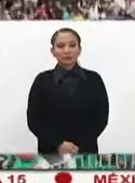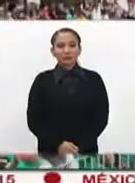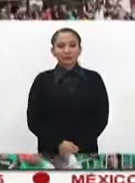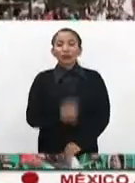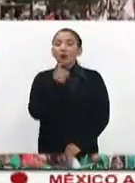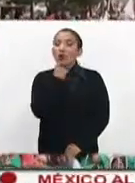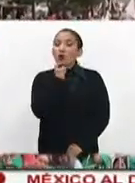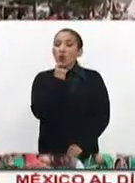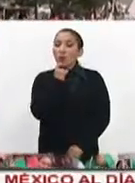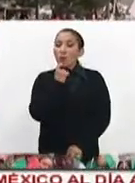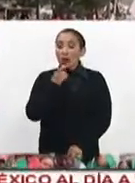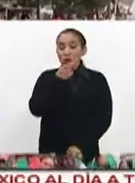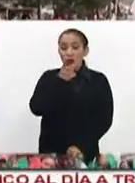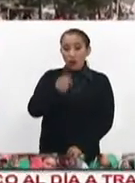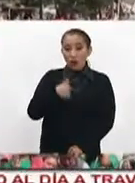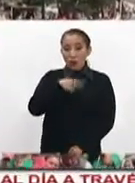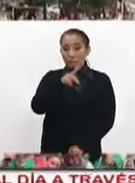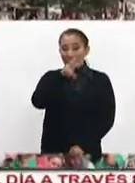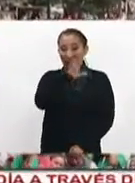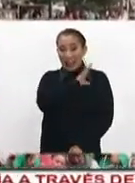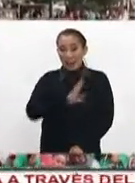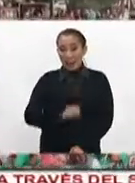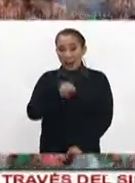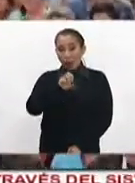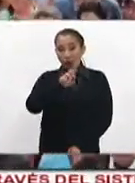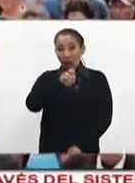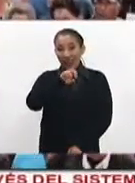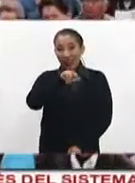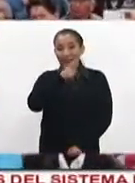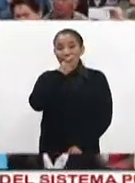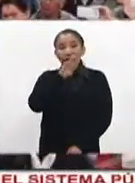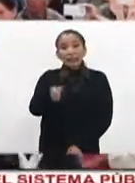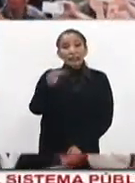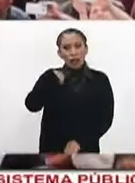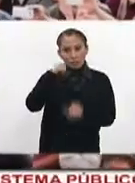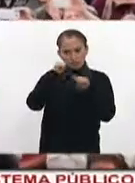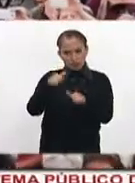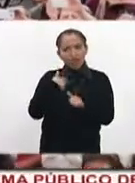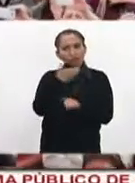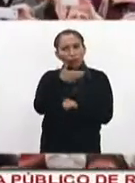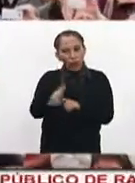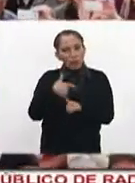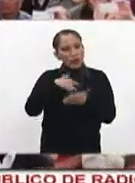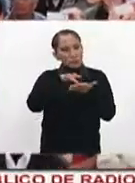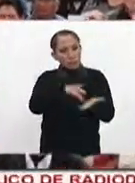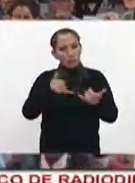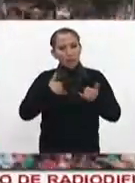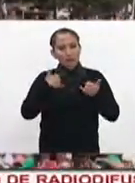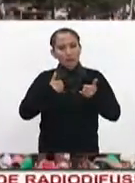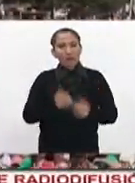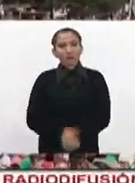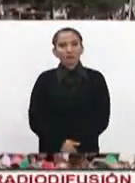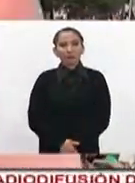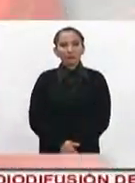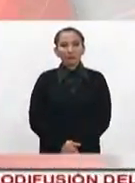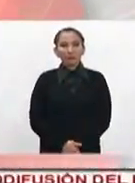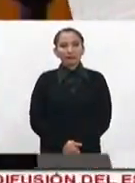Andrés Manuel López Obrador precandidato de Morena aseguró que atenderá el campo y apoyará a los jóvenes